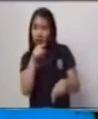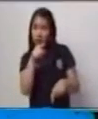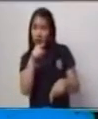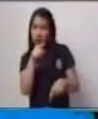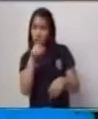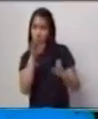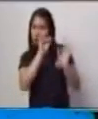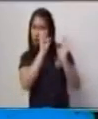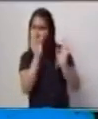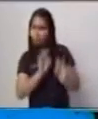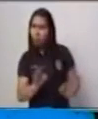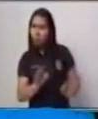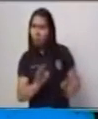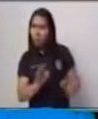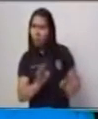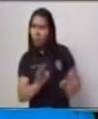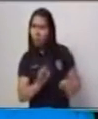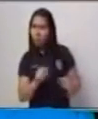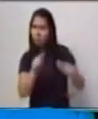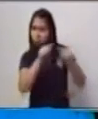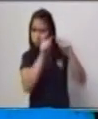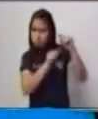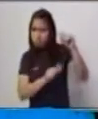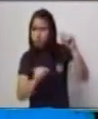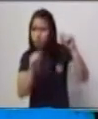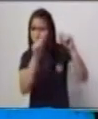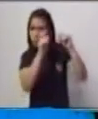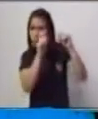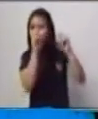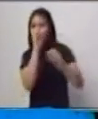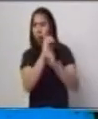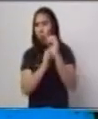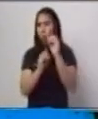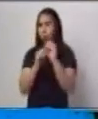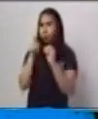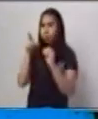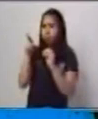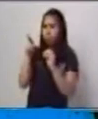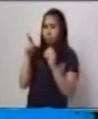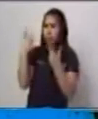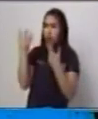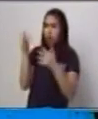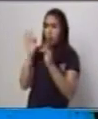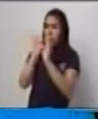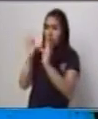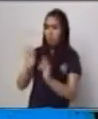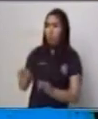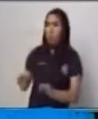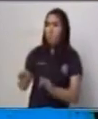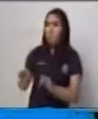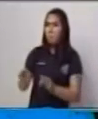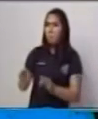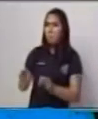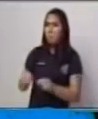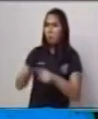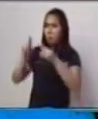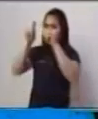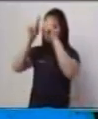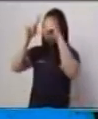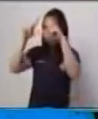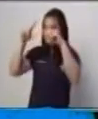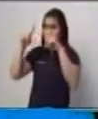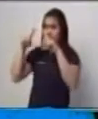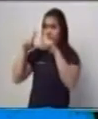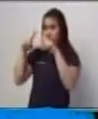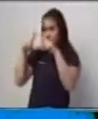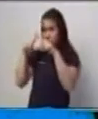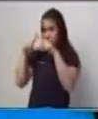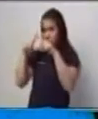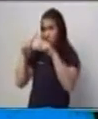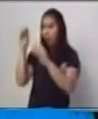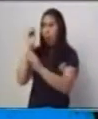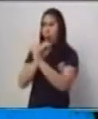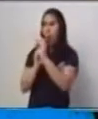si son triangulares, como las señales que utilizan ahora nuestros